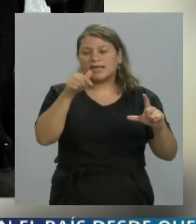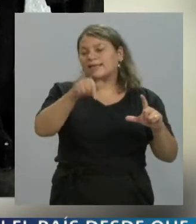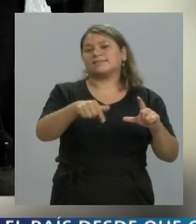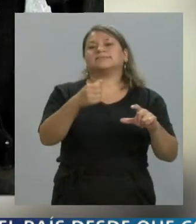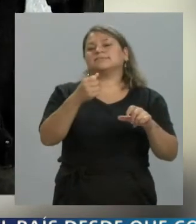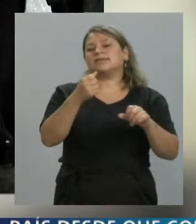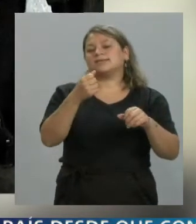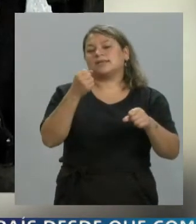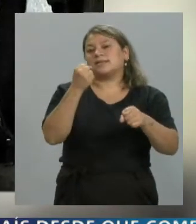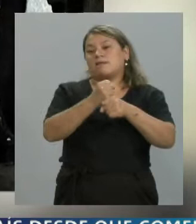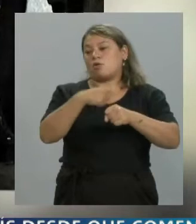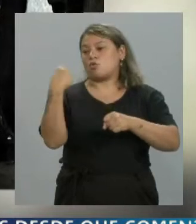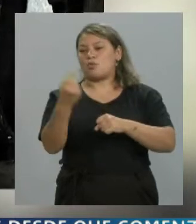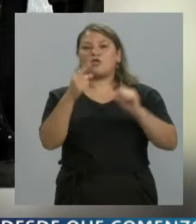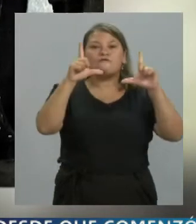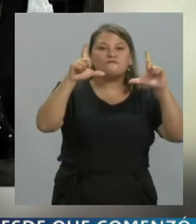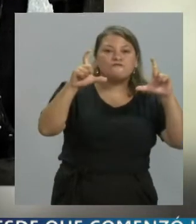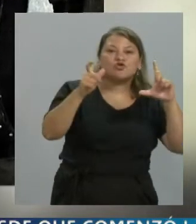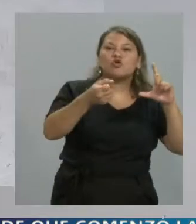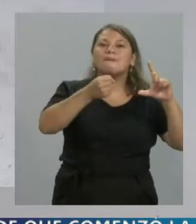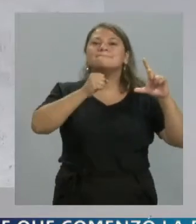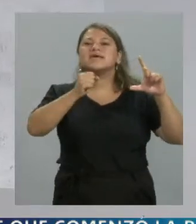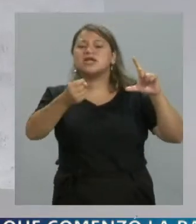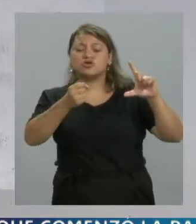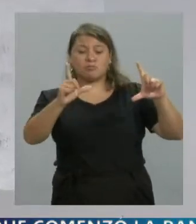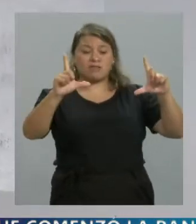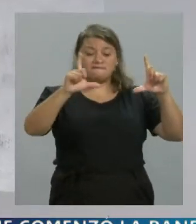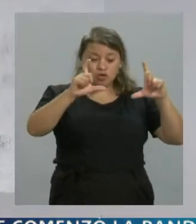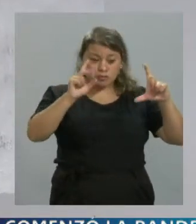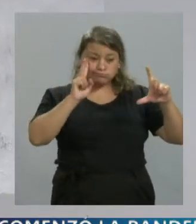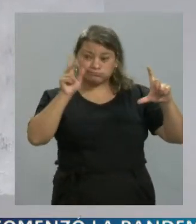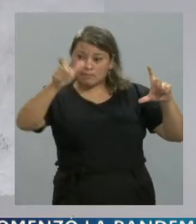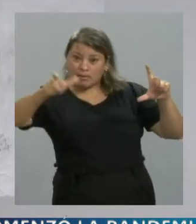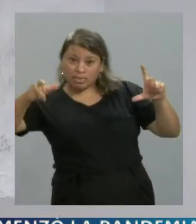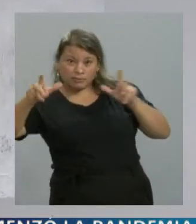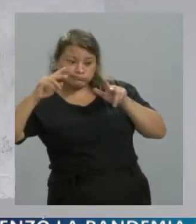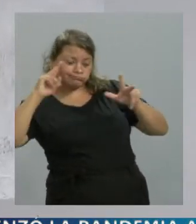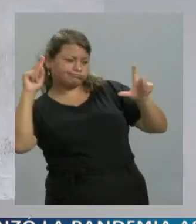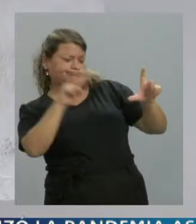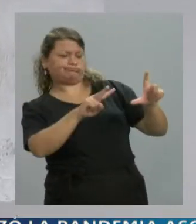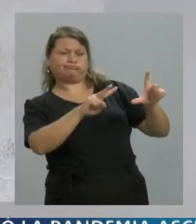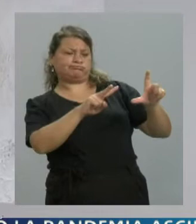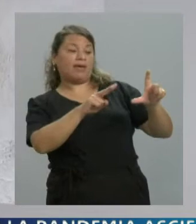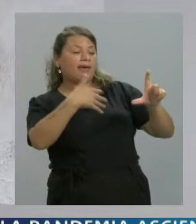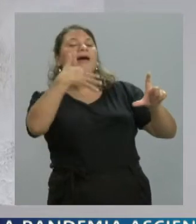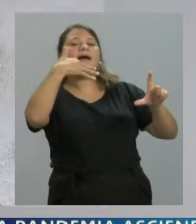el fotoperiodismo. En expresar con imágenes lo que el hecho